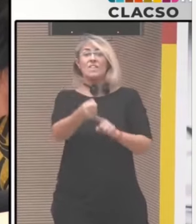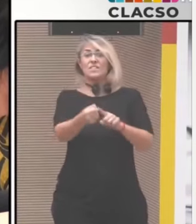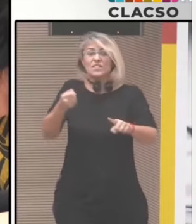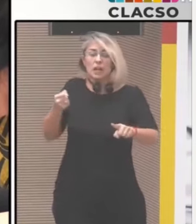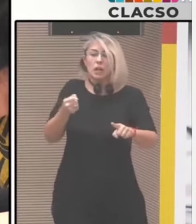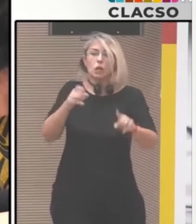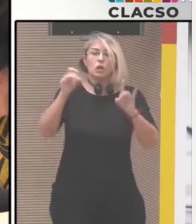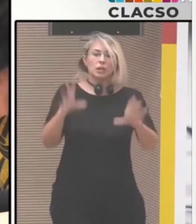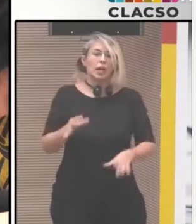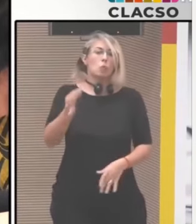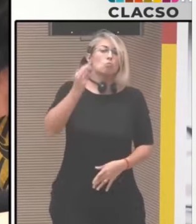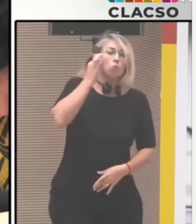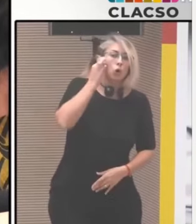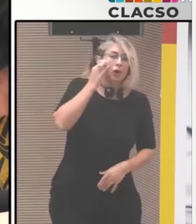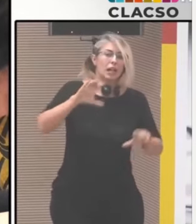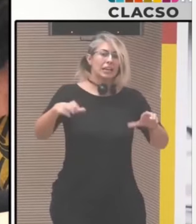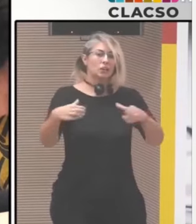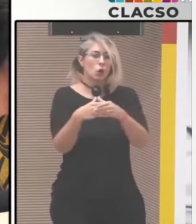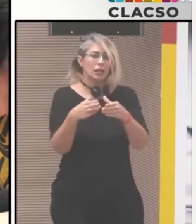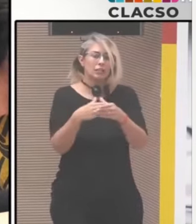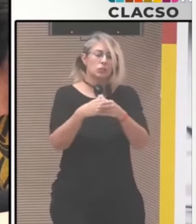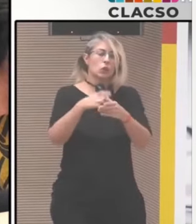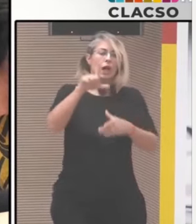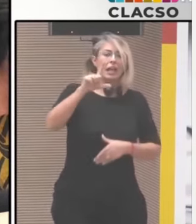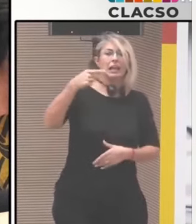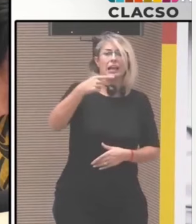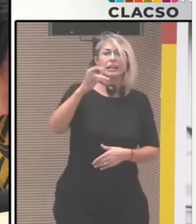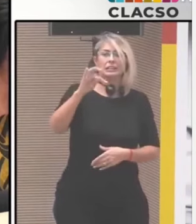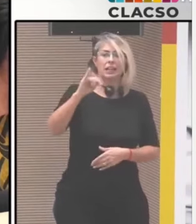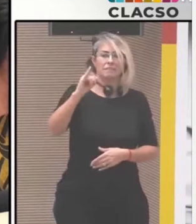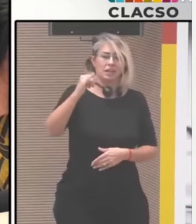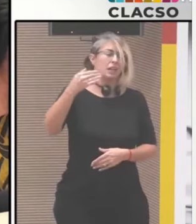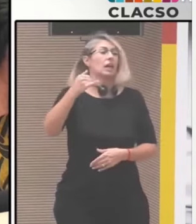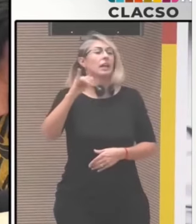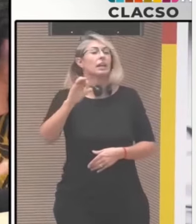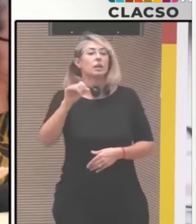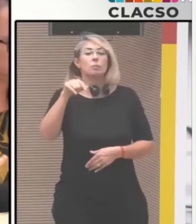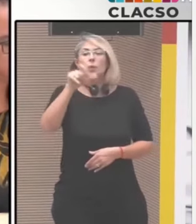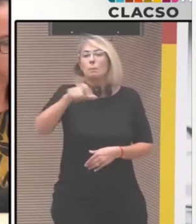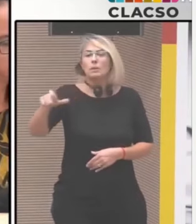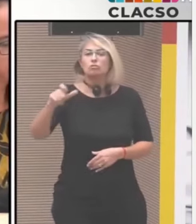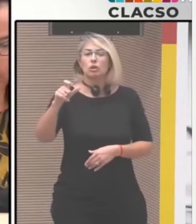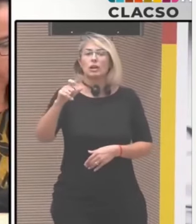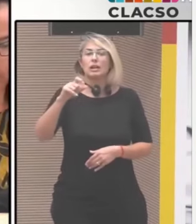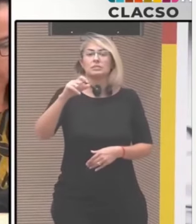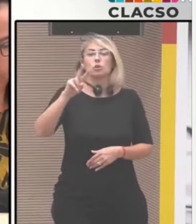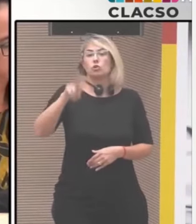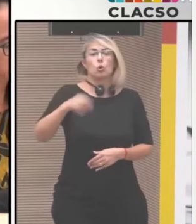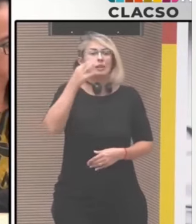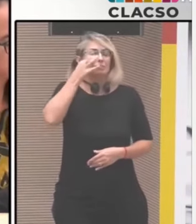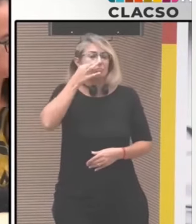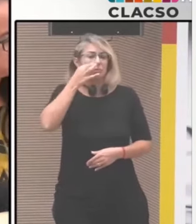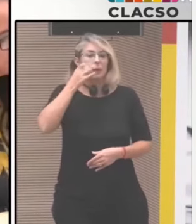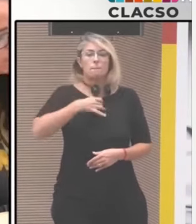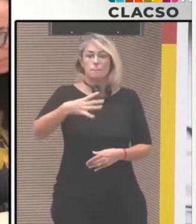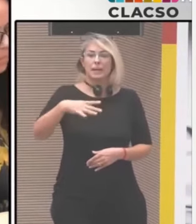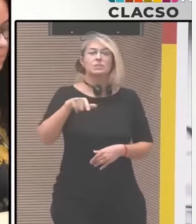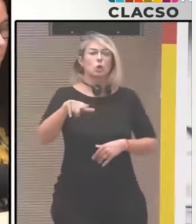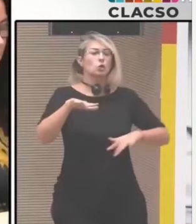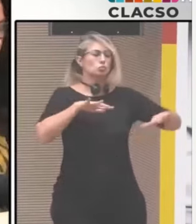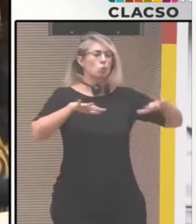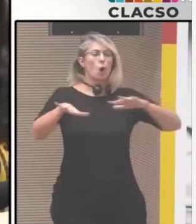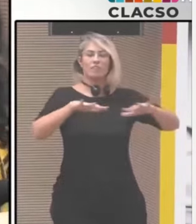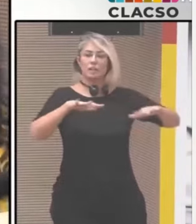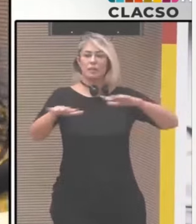un derecho para todos, para todas y que no solo las mujeres tenemos que hacernos cargo de esta dimensión.